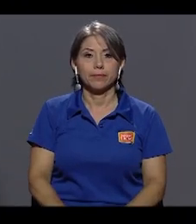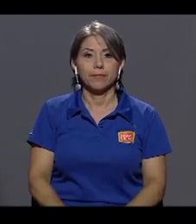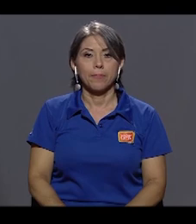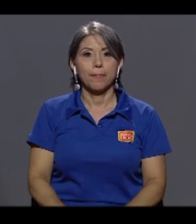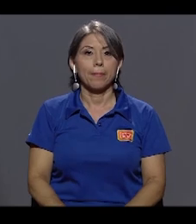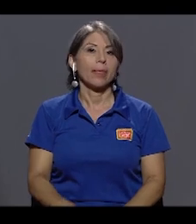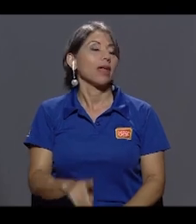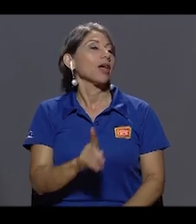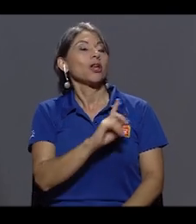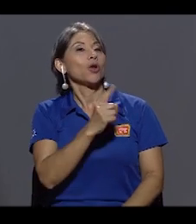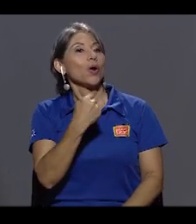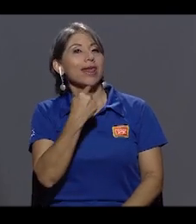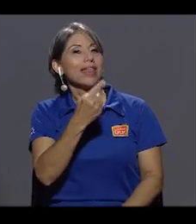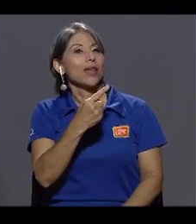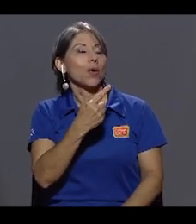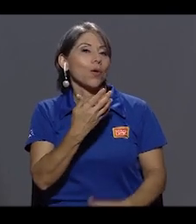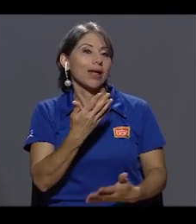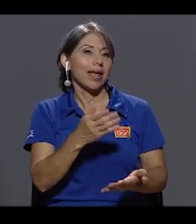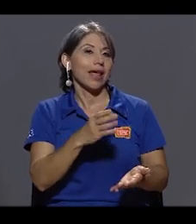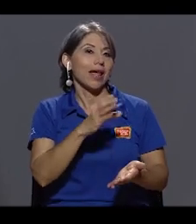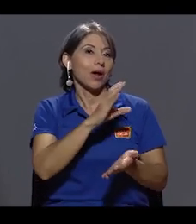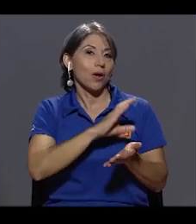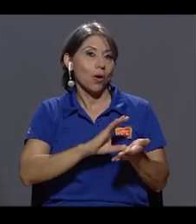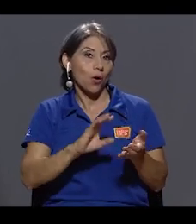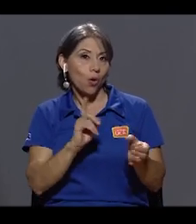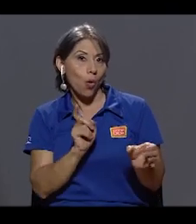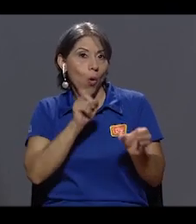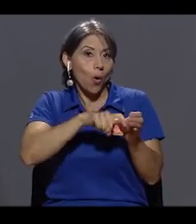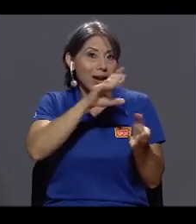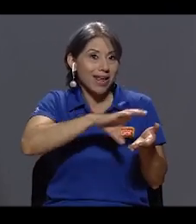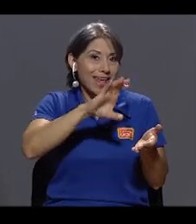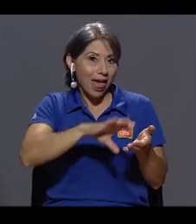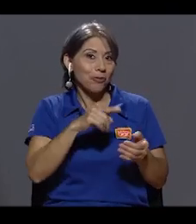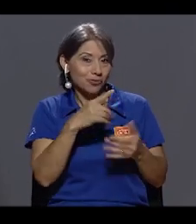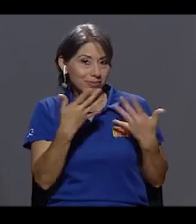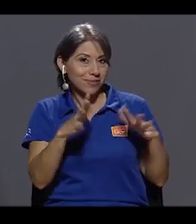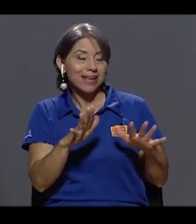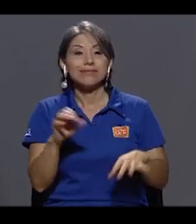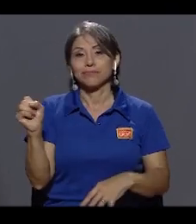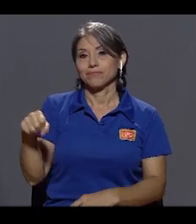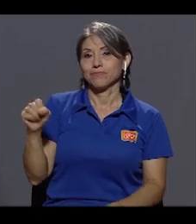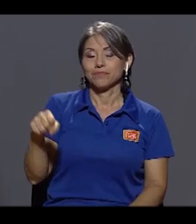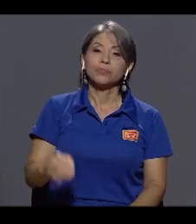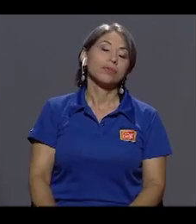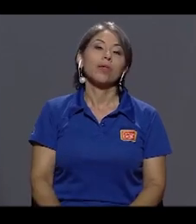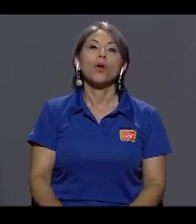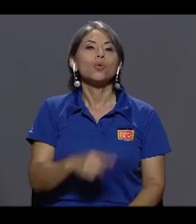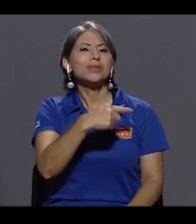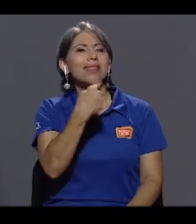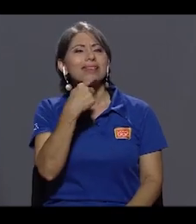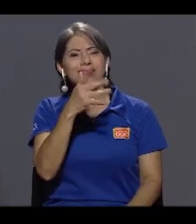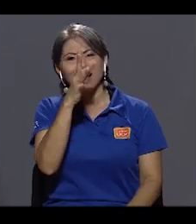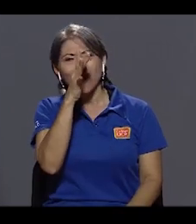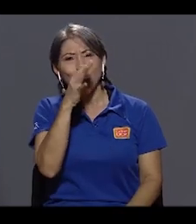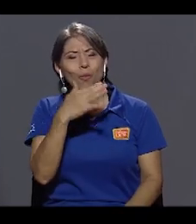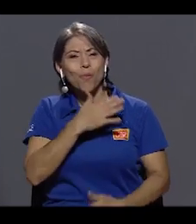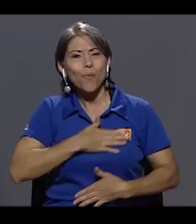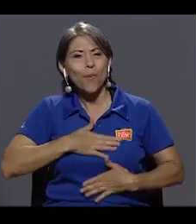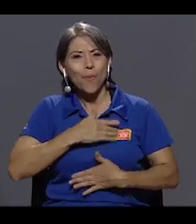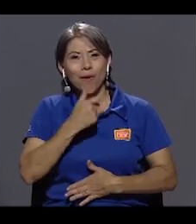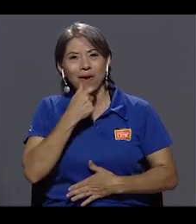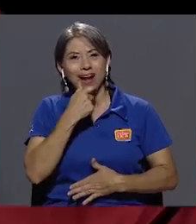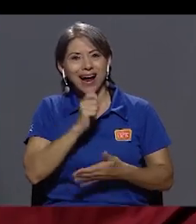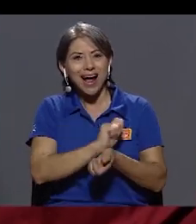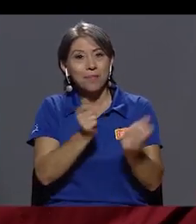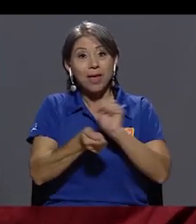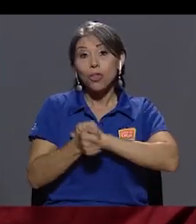No le digo que colegiado, porque es consecuente estar colegiado a esa institución. Exactamente. Usted dice que el humor ha cambiado, la radio ha